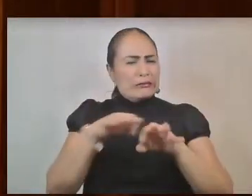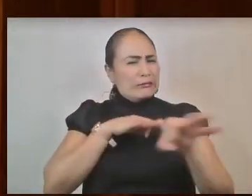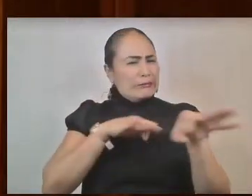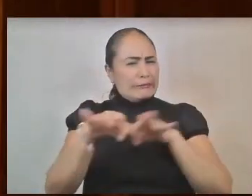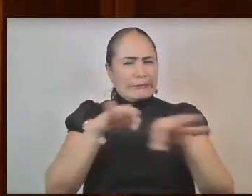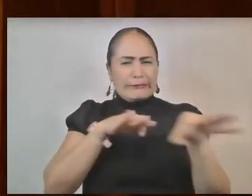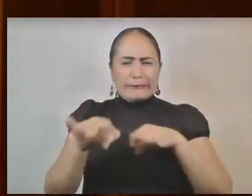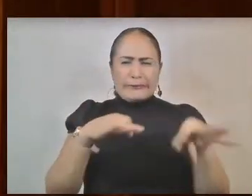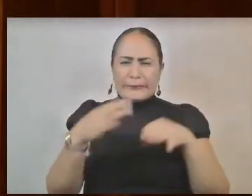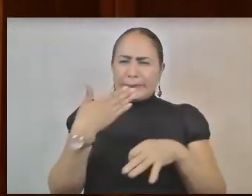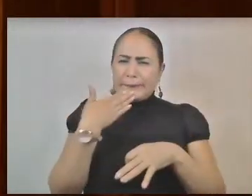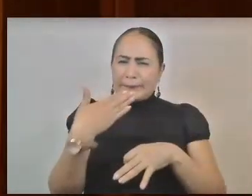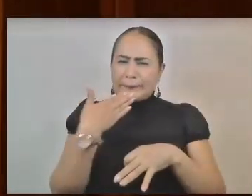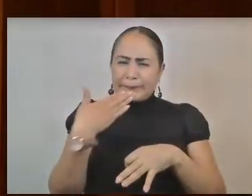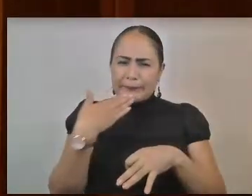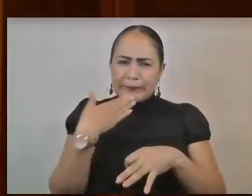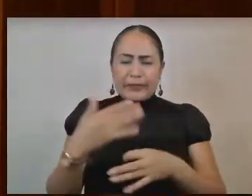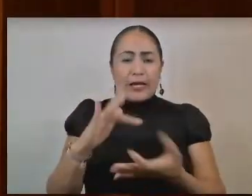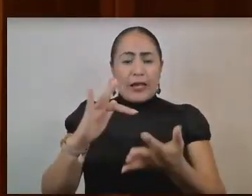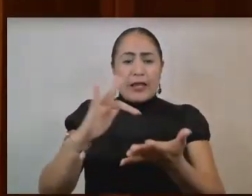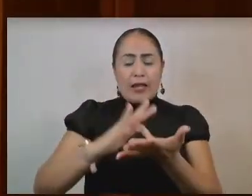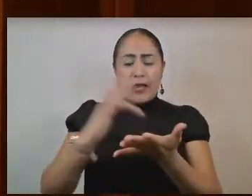Muchísimas gracias por todo ese apoyo.